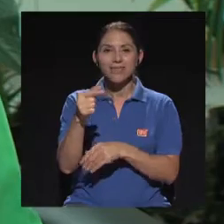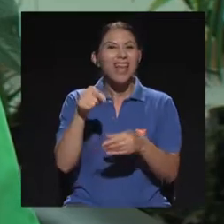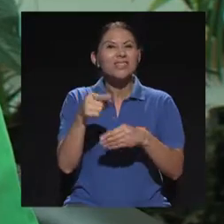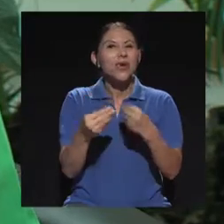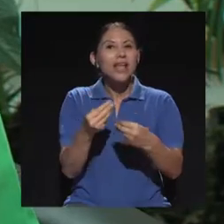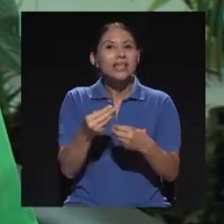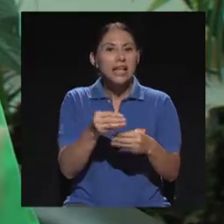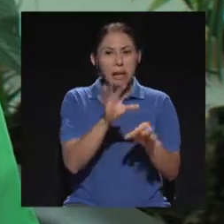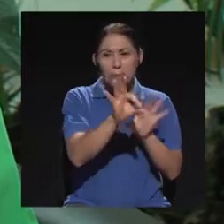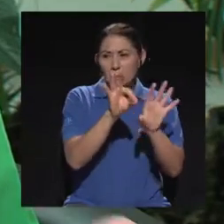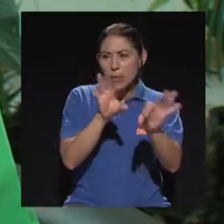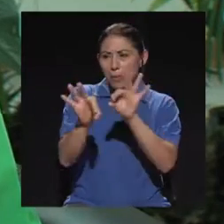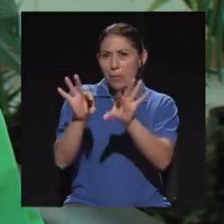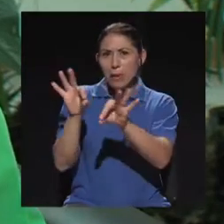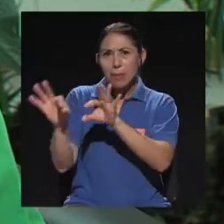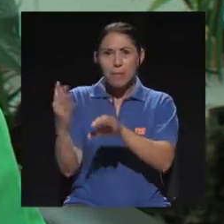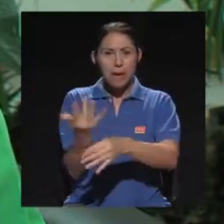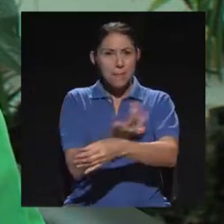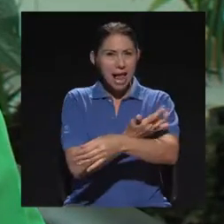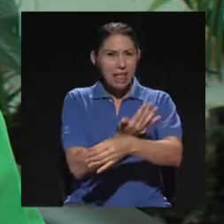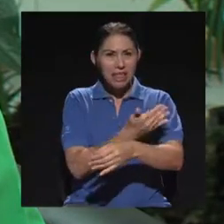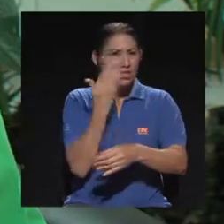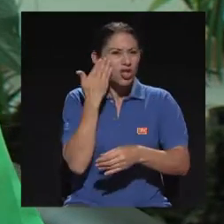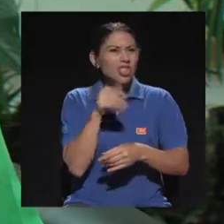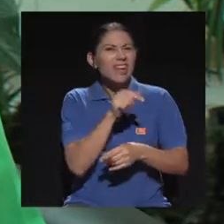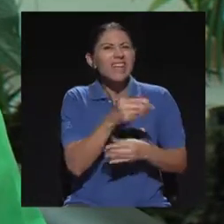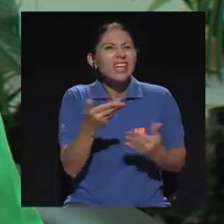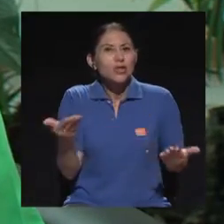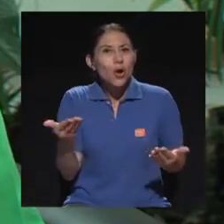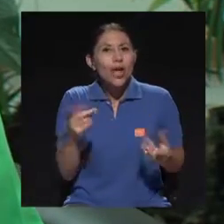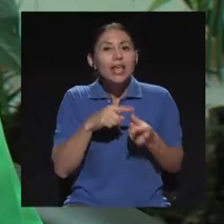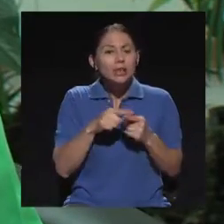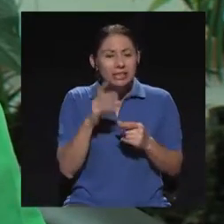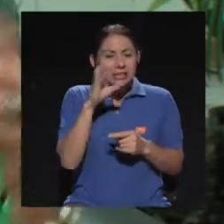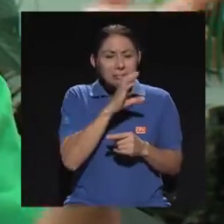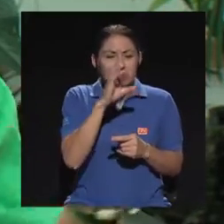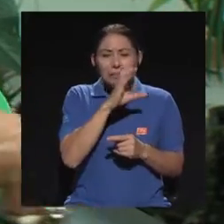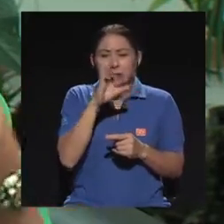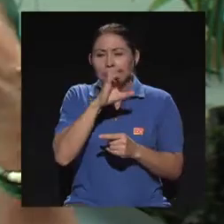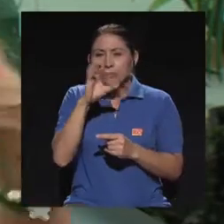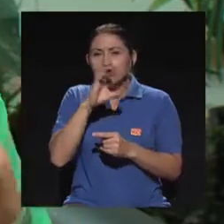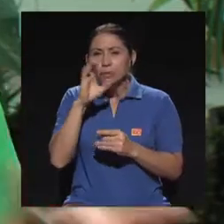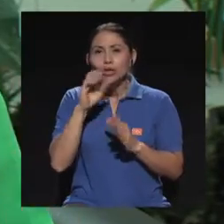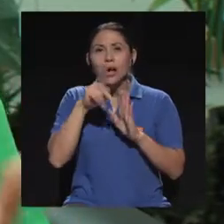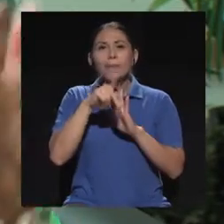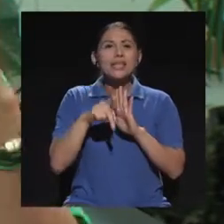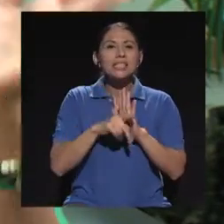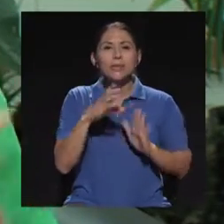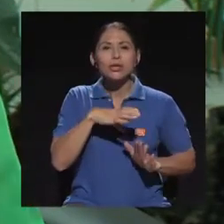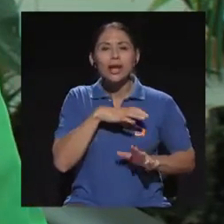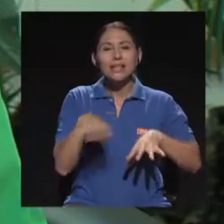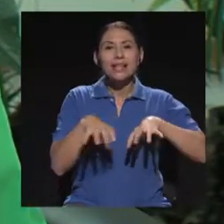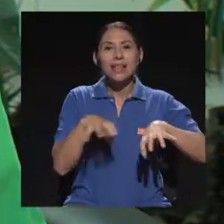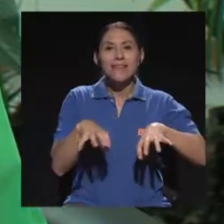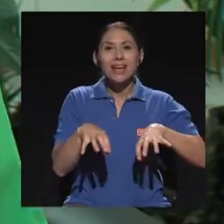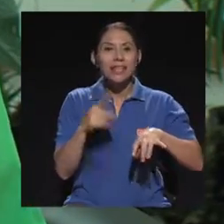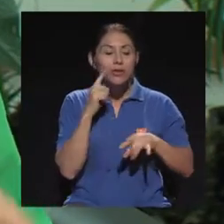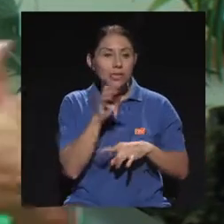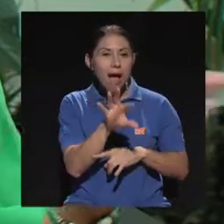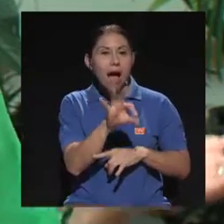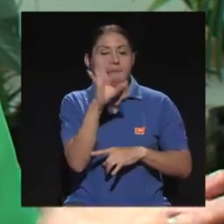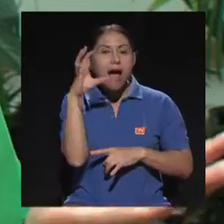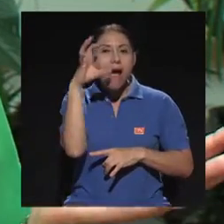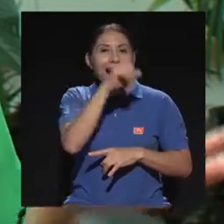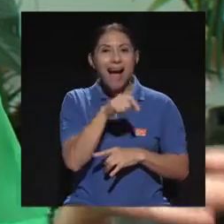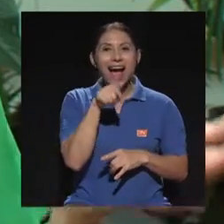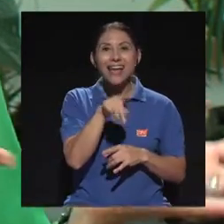batería de búsqueda de principios activos. Entonces, uno se hace que es esta molécula que yo sé que sirve para curar X cosa, pero